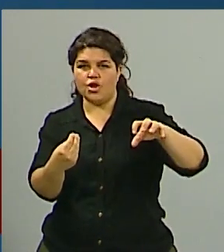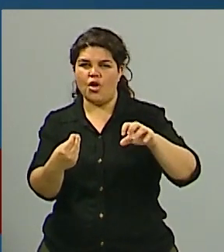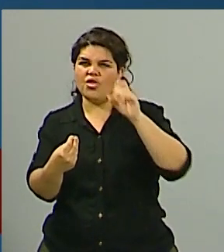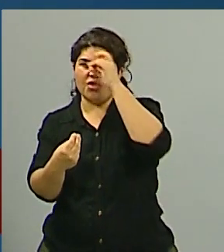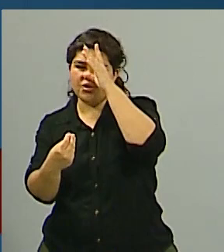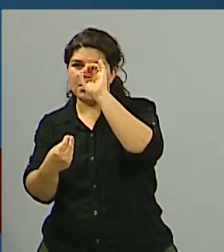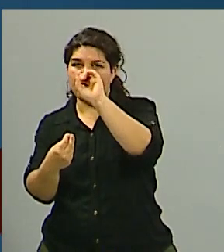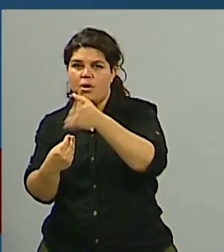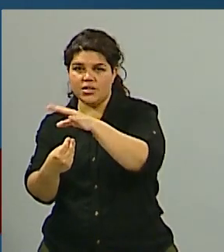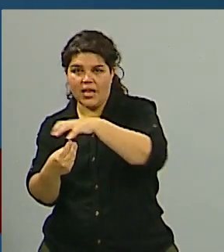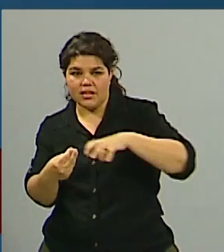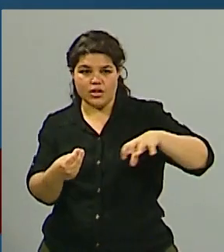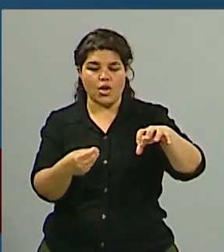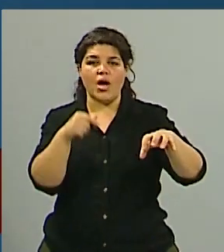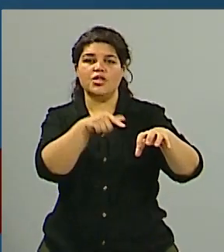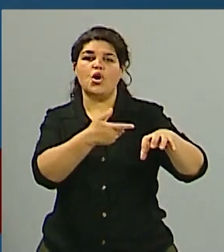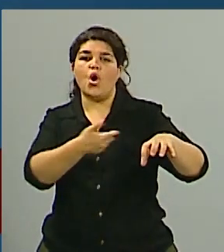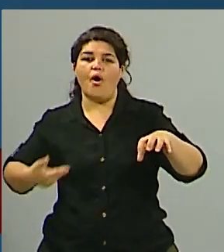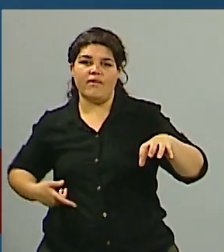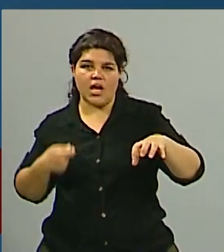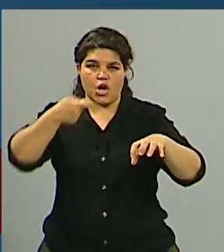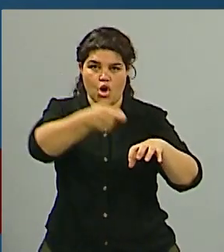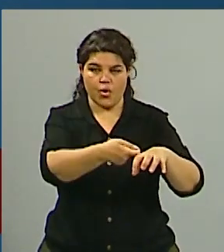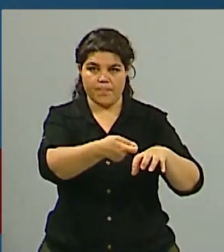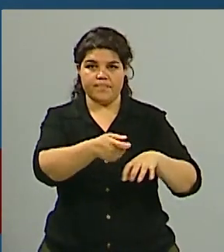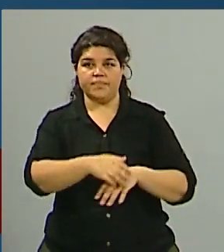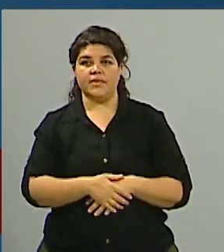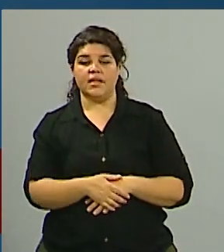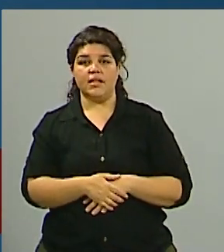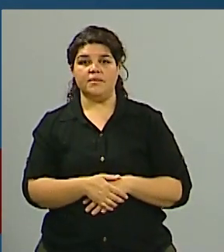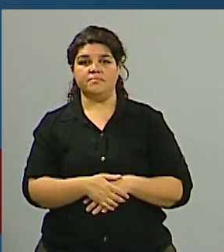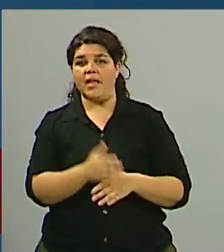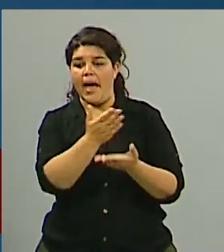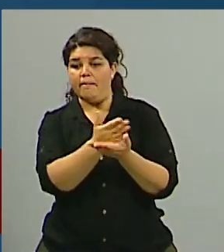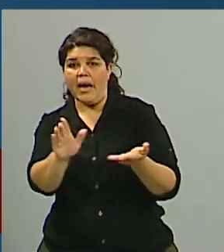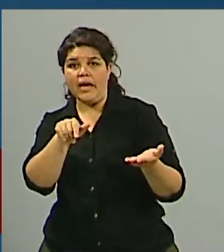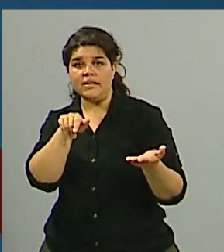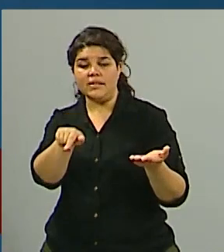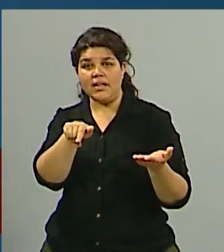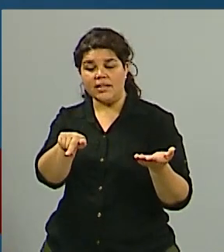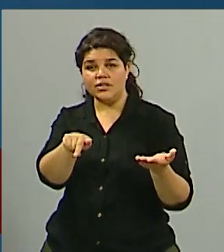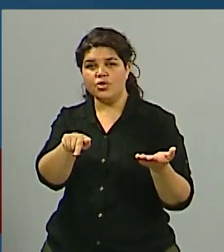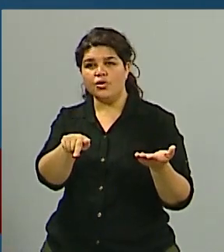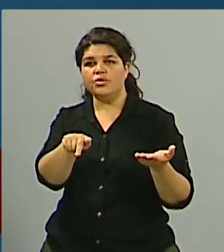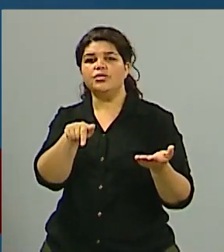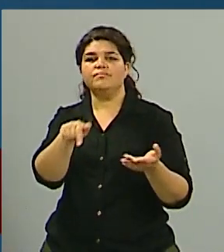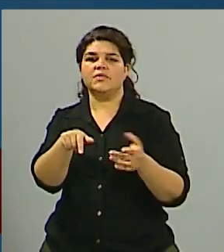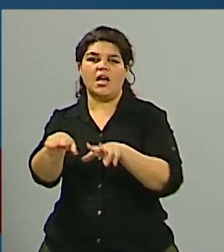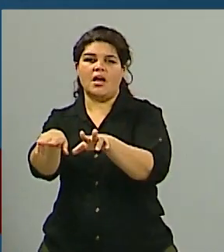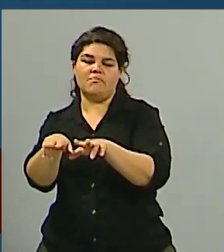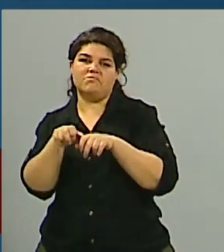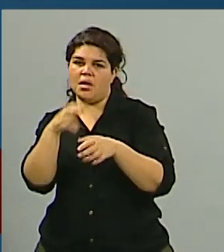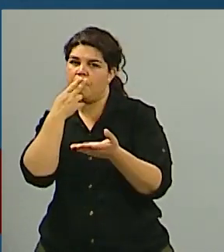que es lo que aporta el gobierno y el otro resto es todo la recuperación